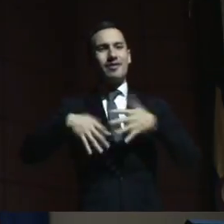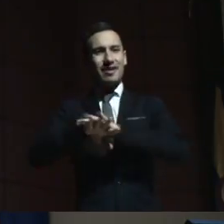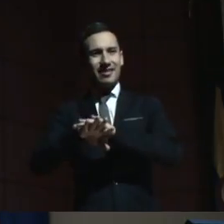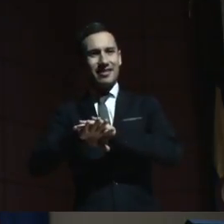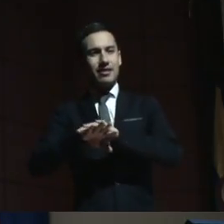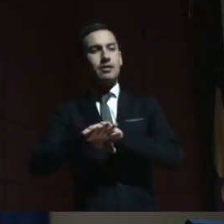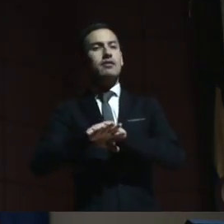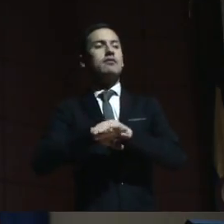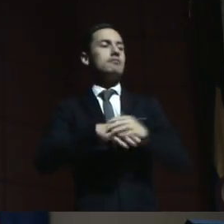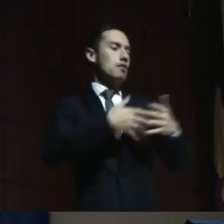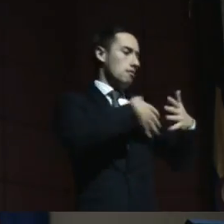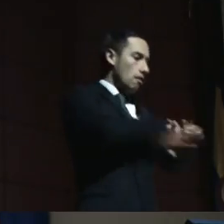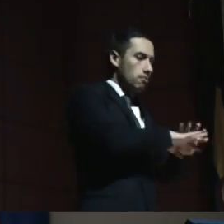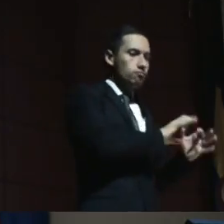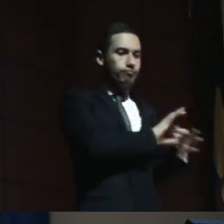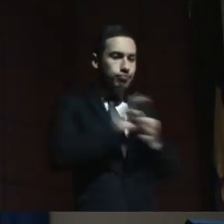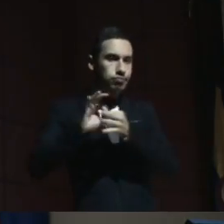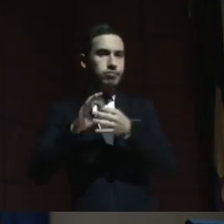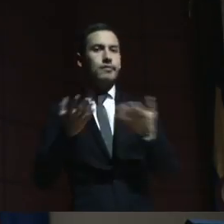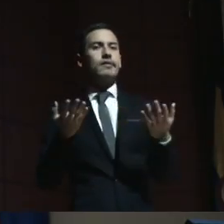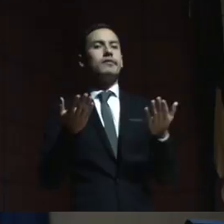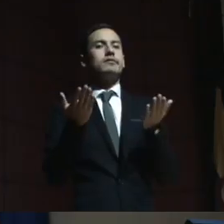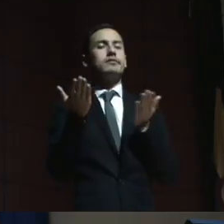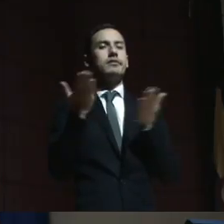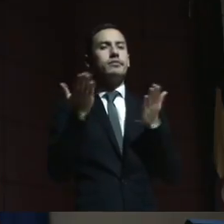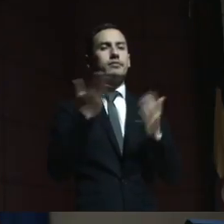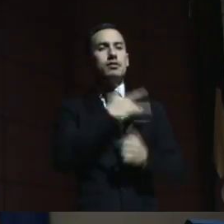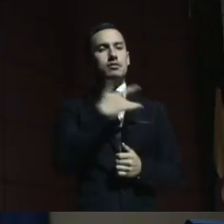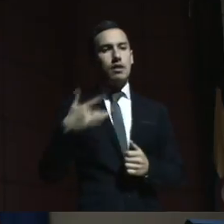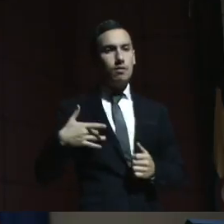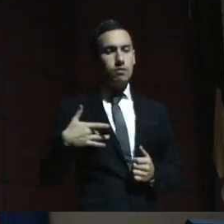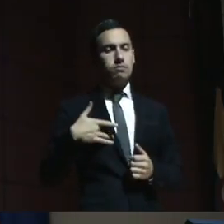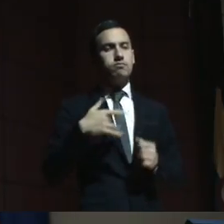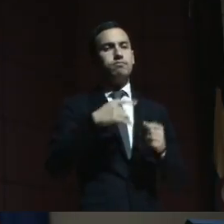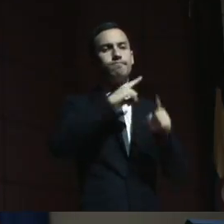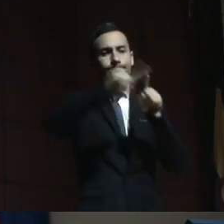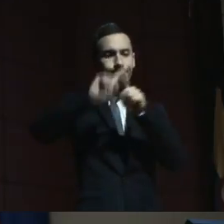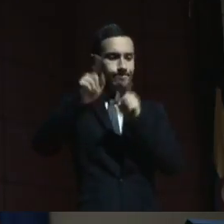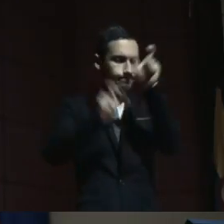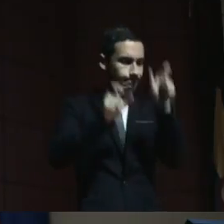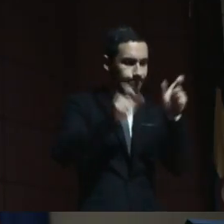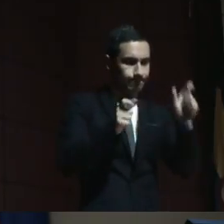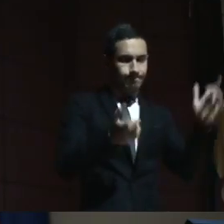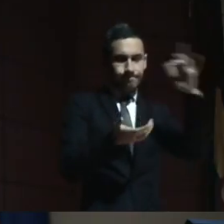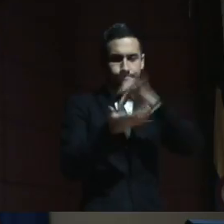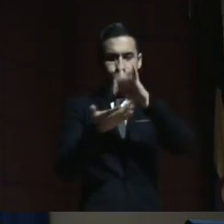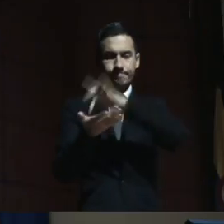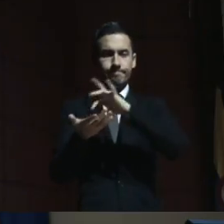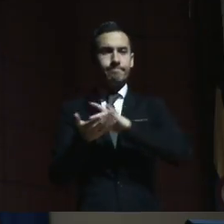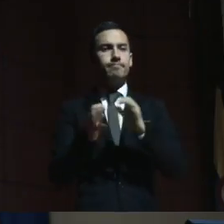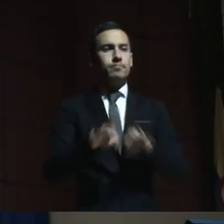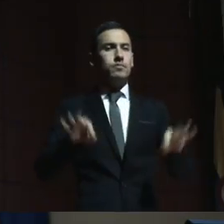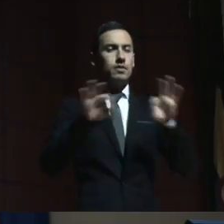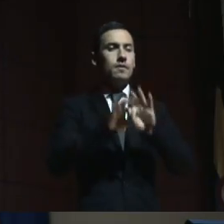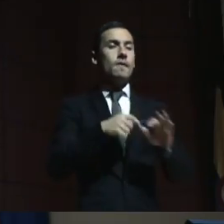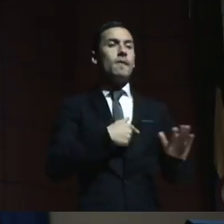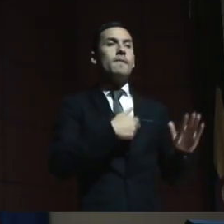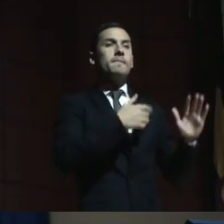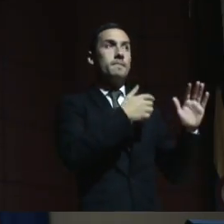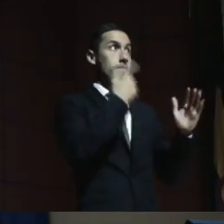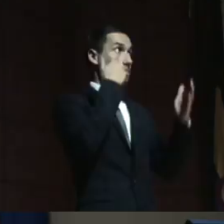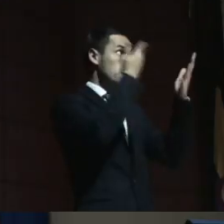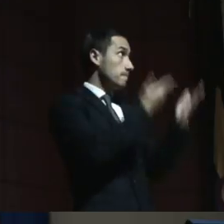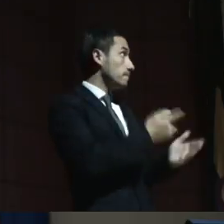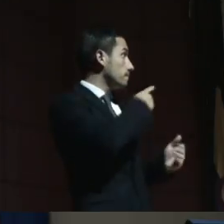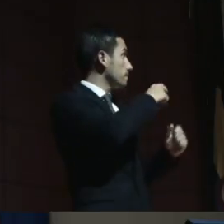los servicios de salud, ¿cierto? Muchos actores tienen que estar ahí. Aquí tengo, digamos, algunos de esos